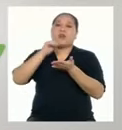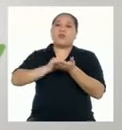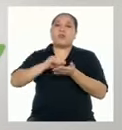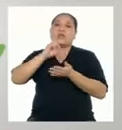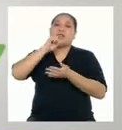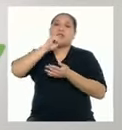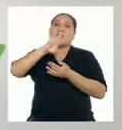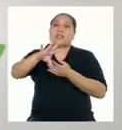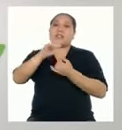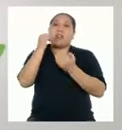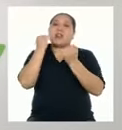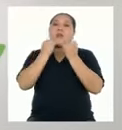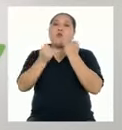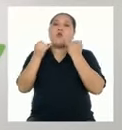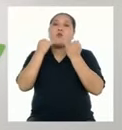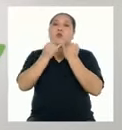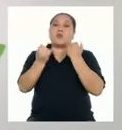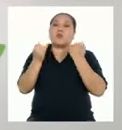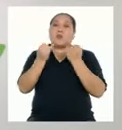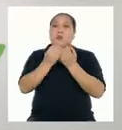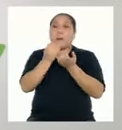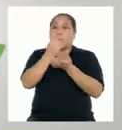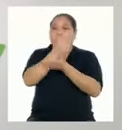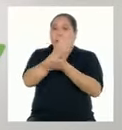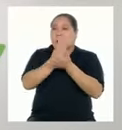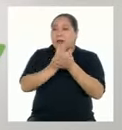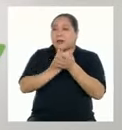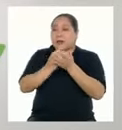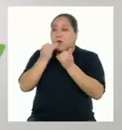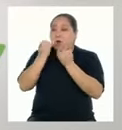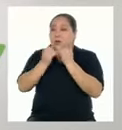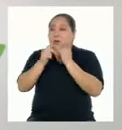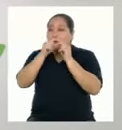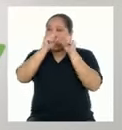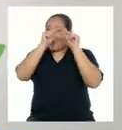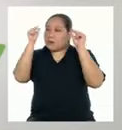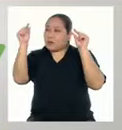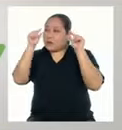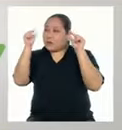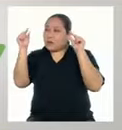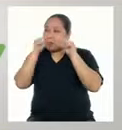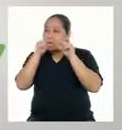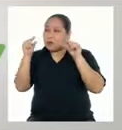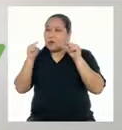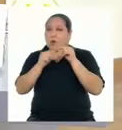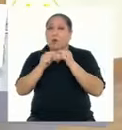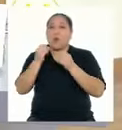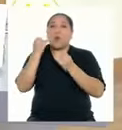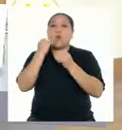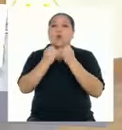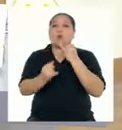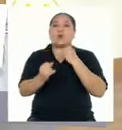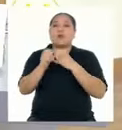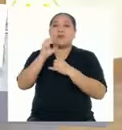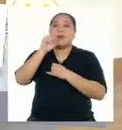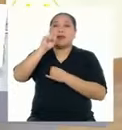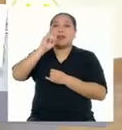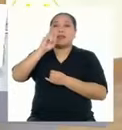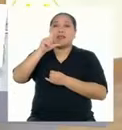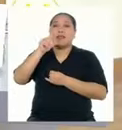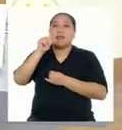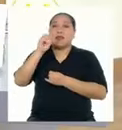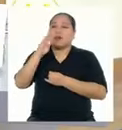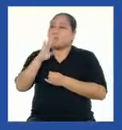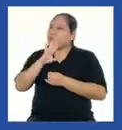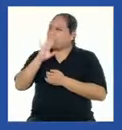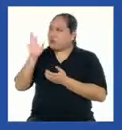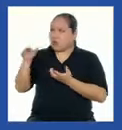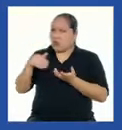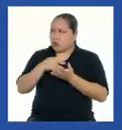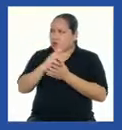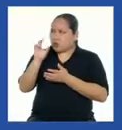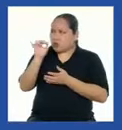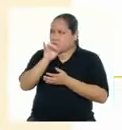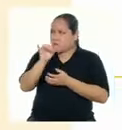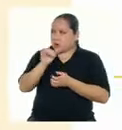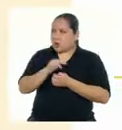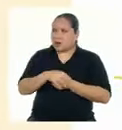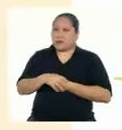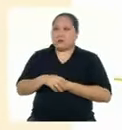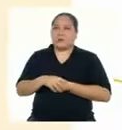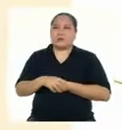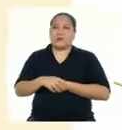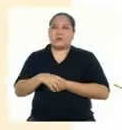los últimos sonidos de cada verso A partir de las últimas sílabas tónicas ¿Y todas las rimas son iguales?